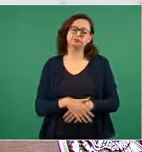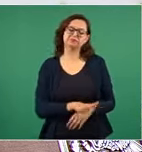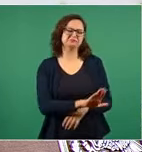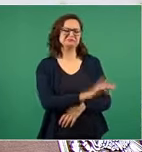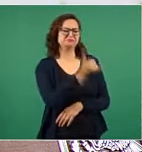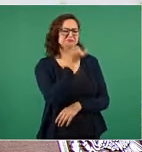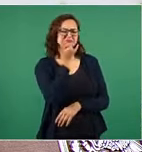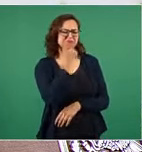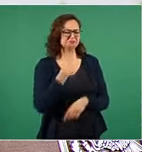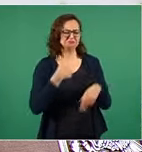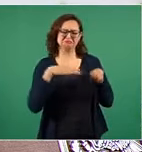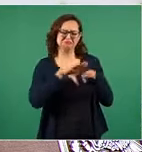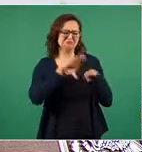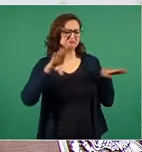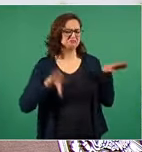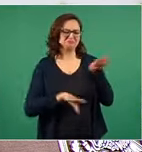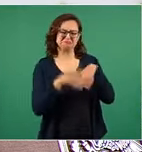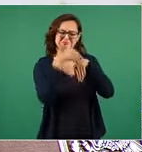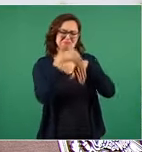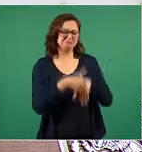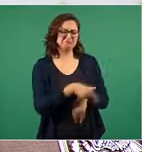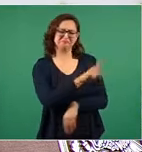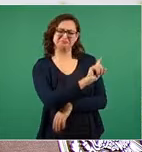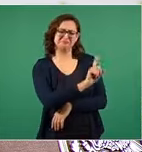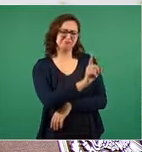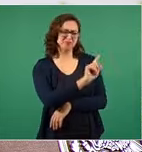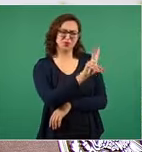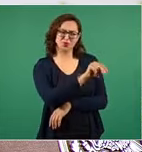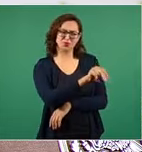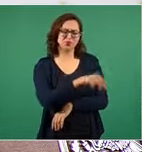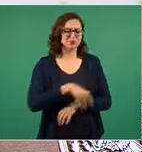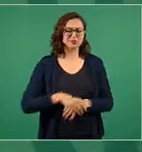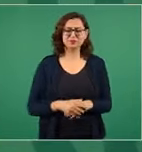no ya